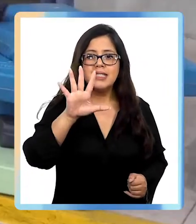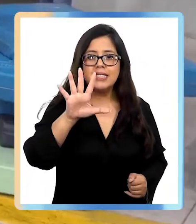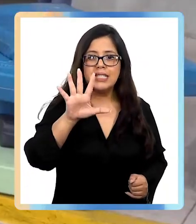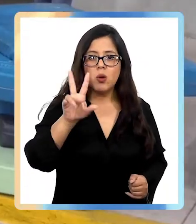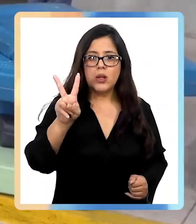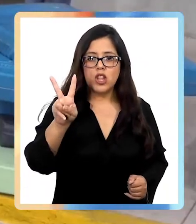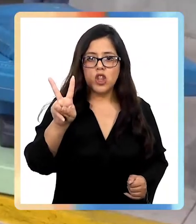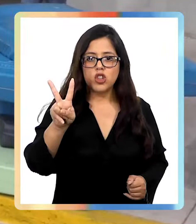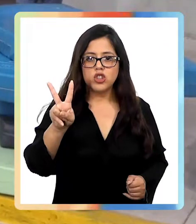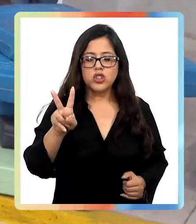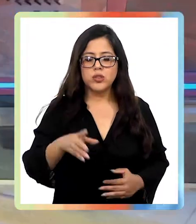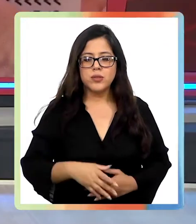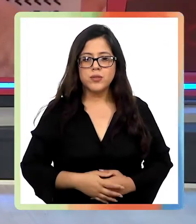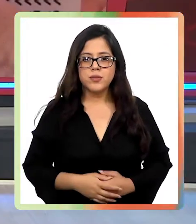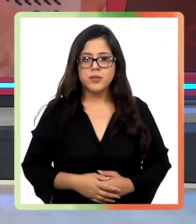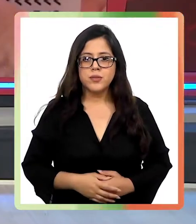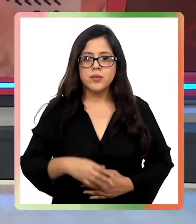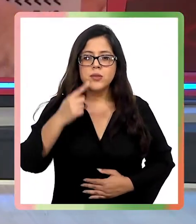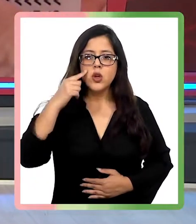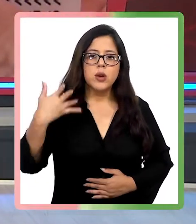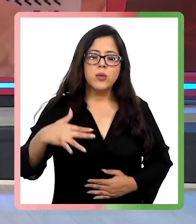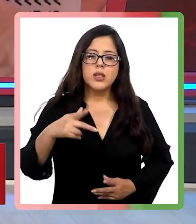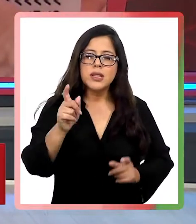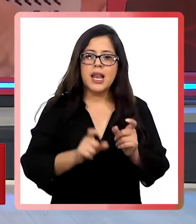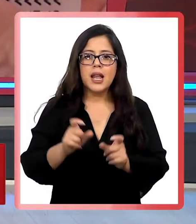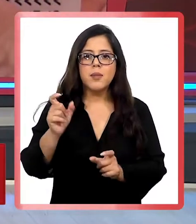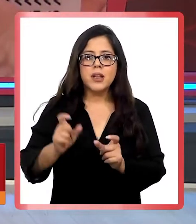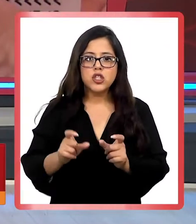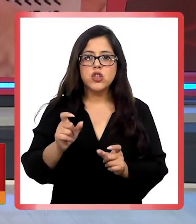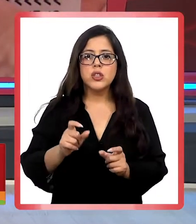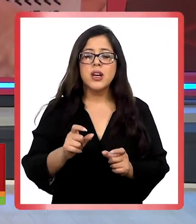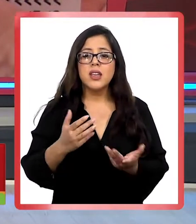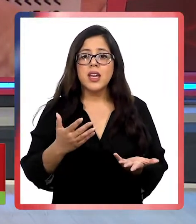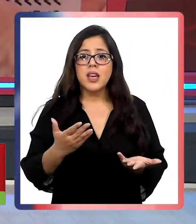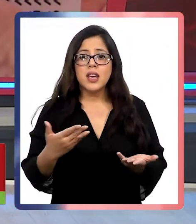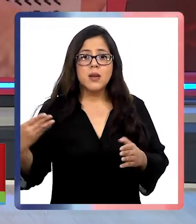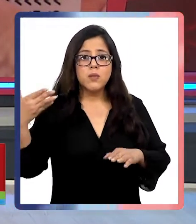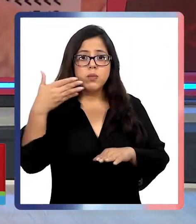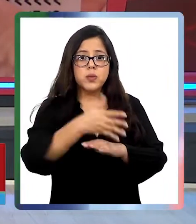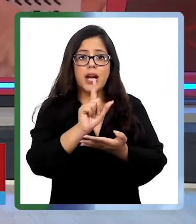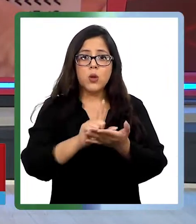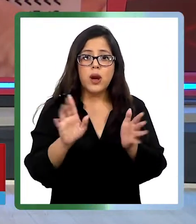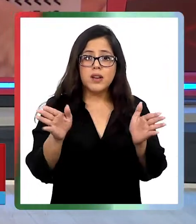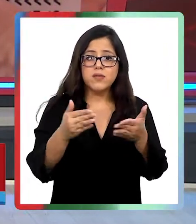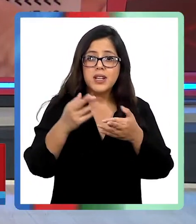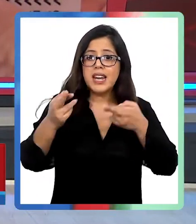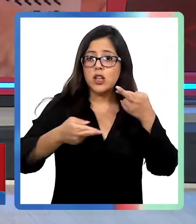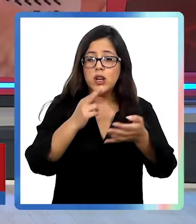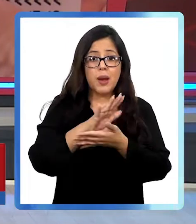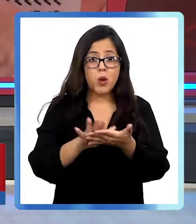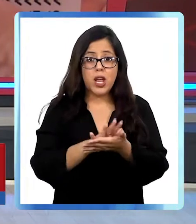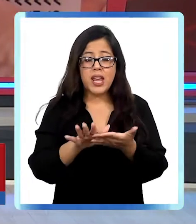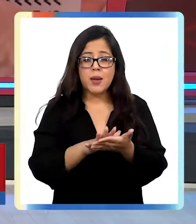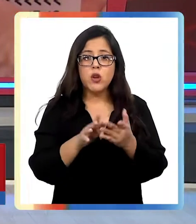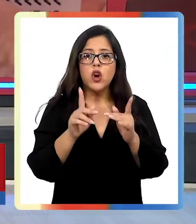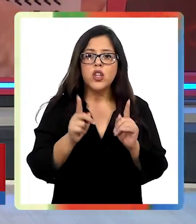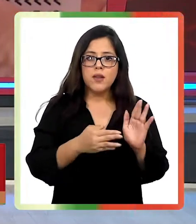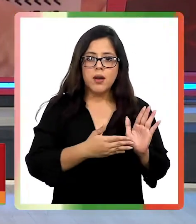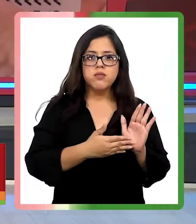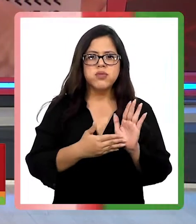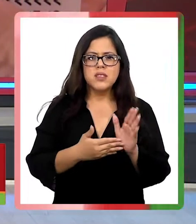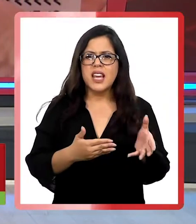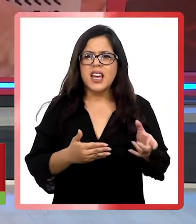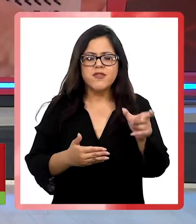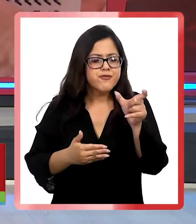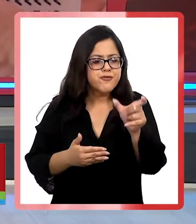52. Muy importante, las personas que quieren ingresar a recintos cerrados, como restaurantes por ejemplo, deben